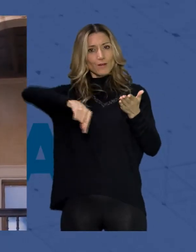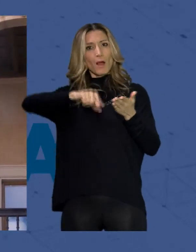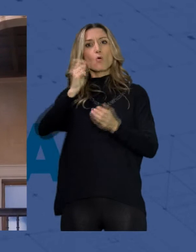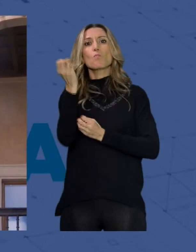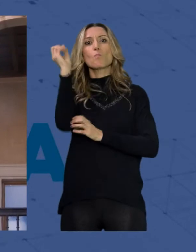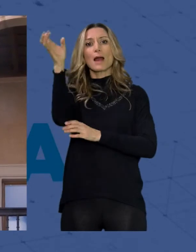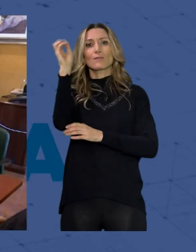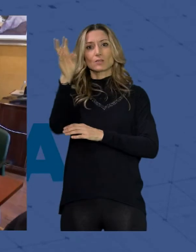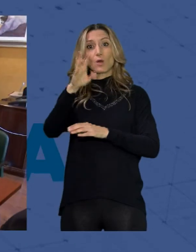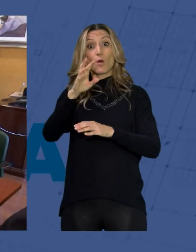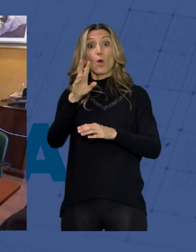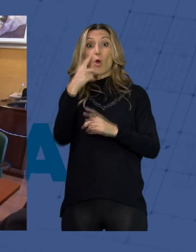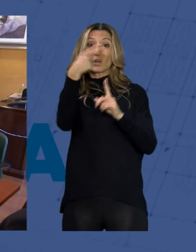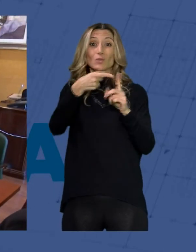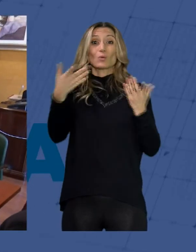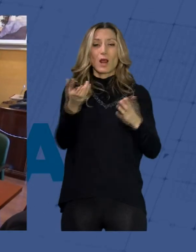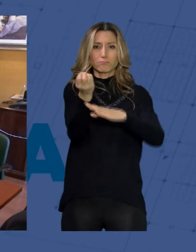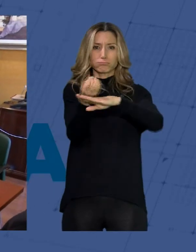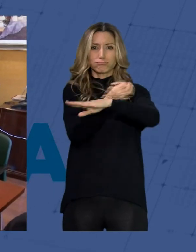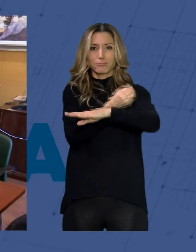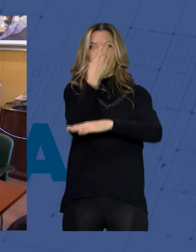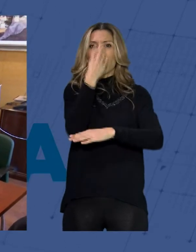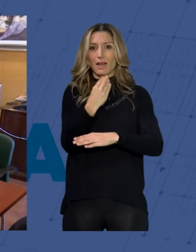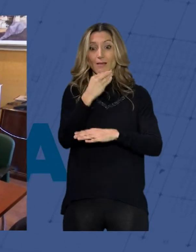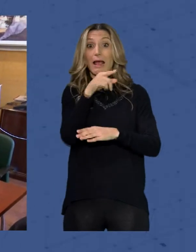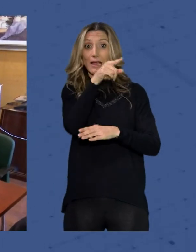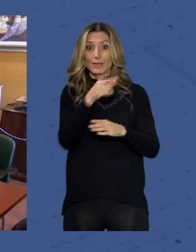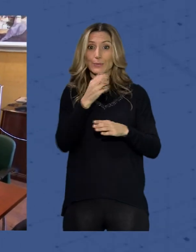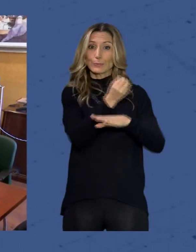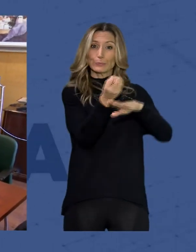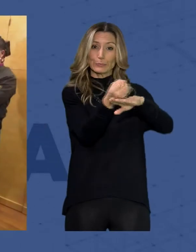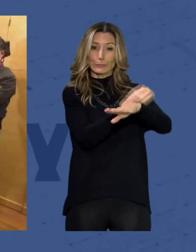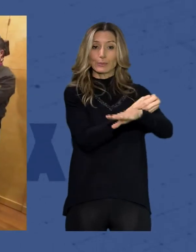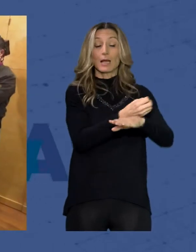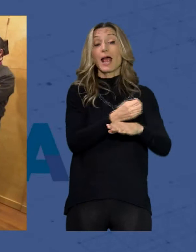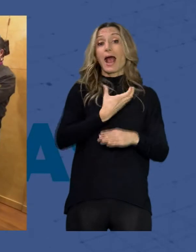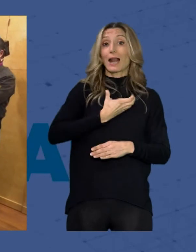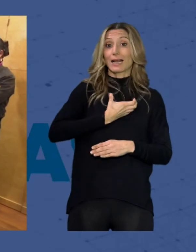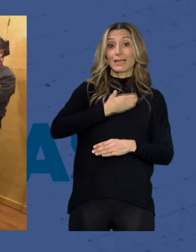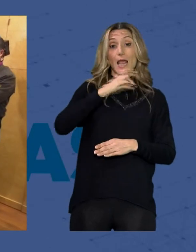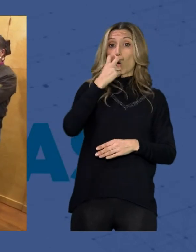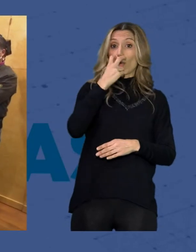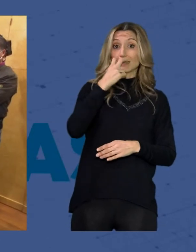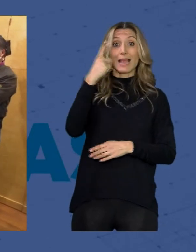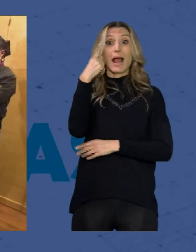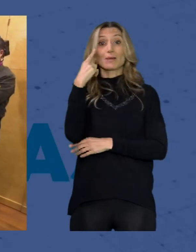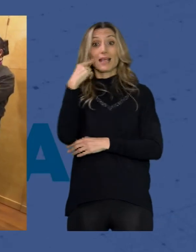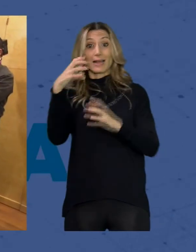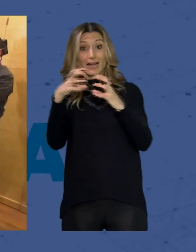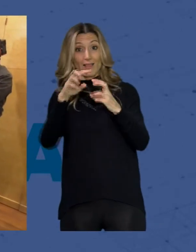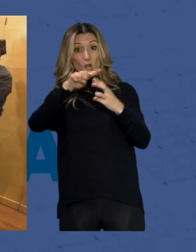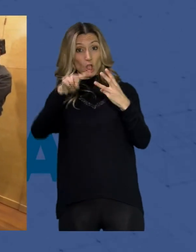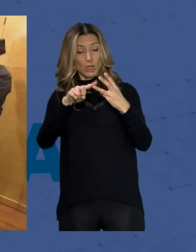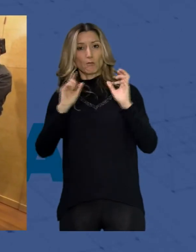corredor del litoral los alcaldes de los consistorios de Guadix Almería y Granada han sido los encargados de reunirse